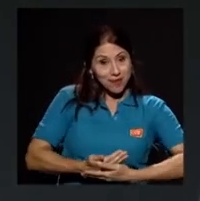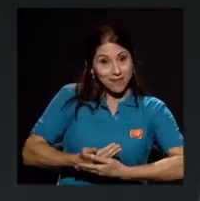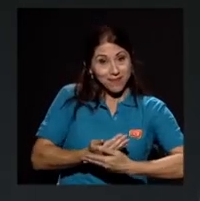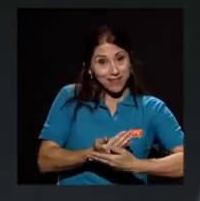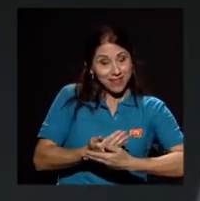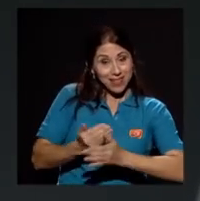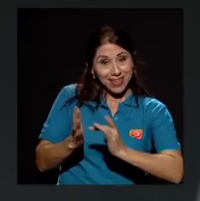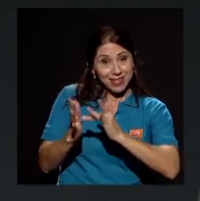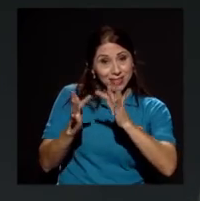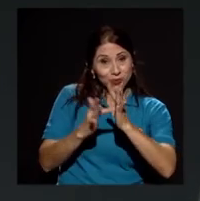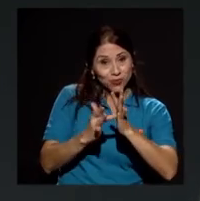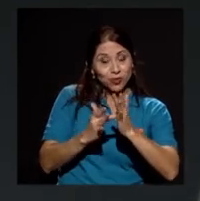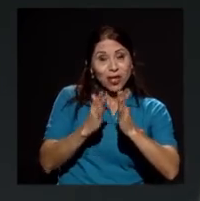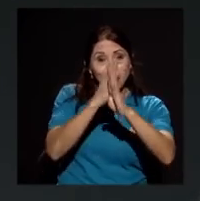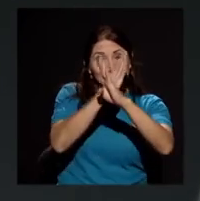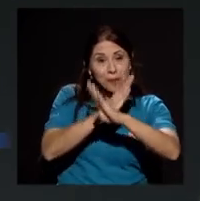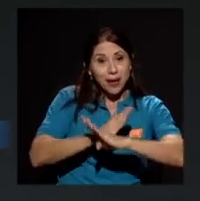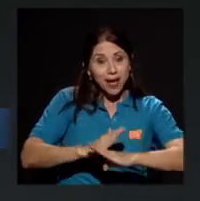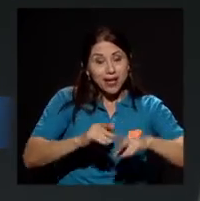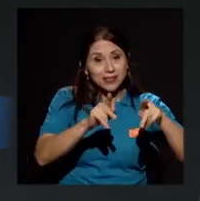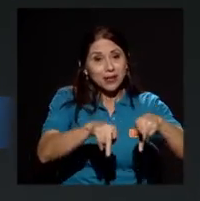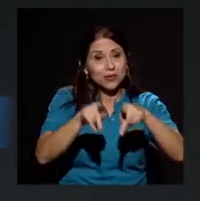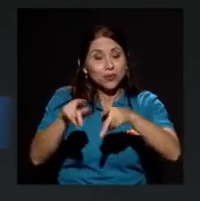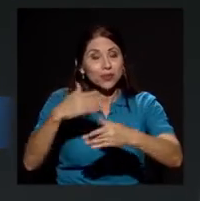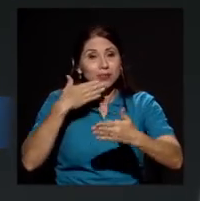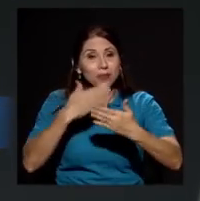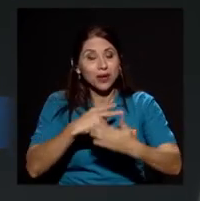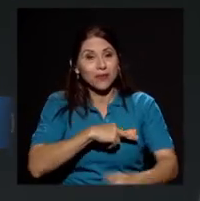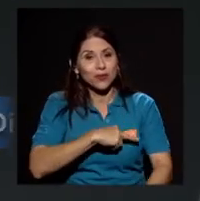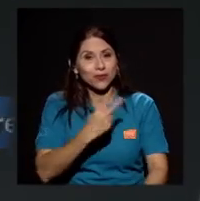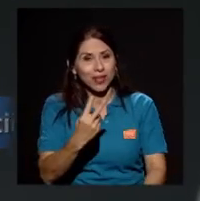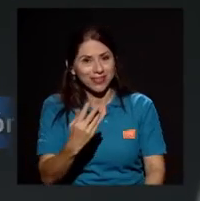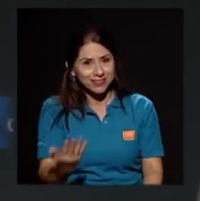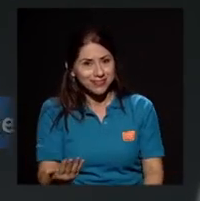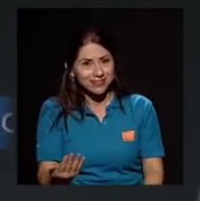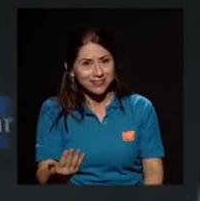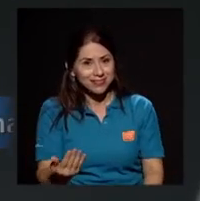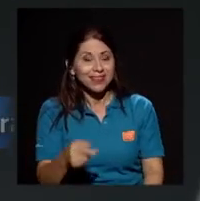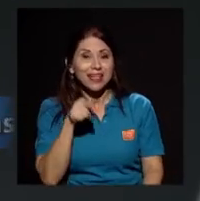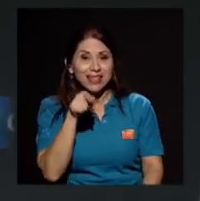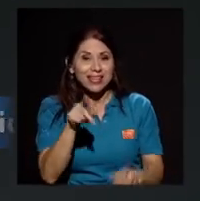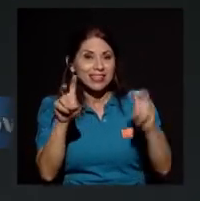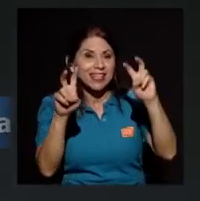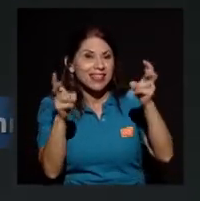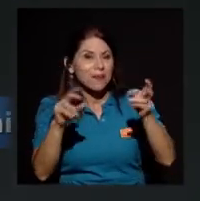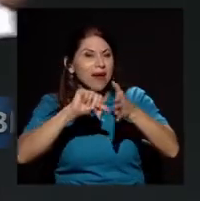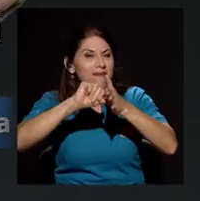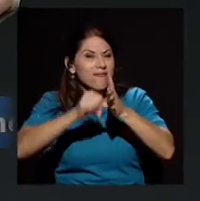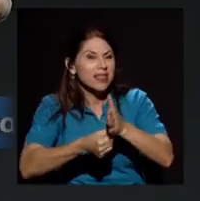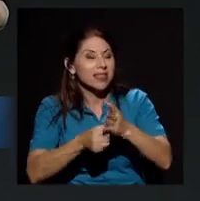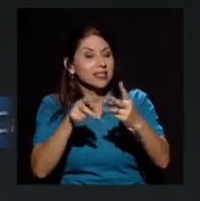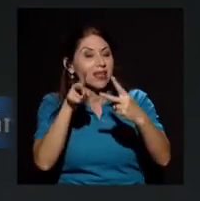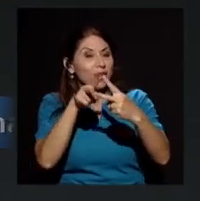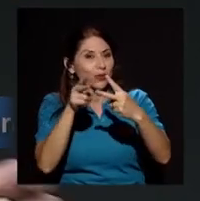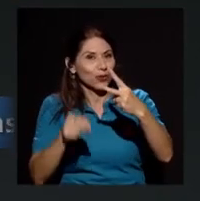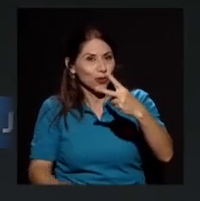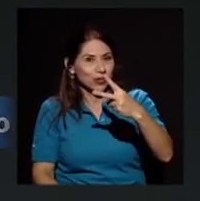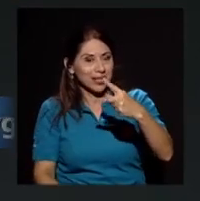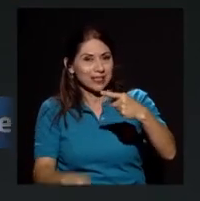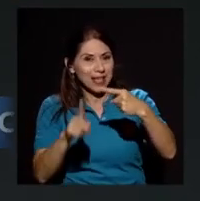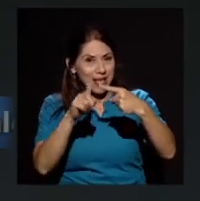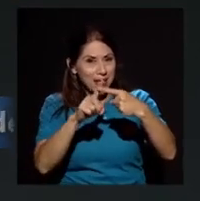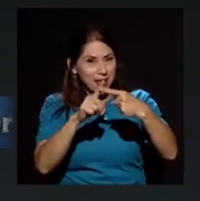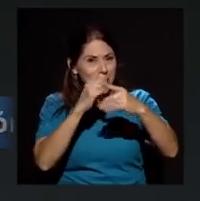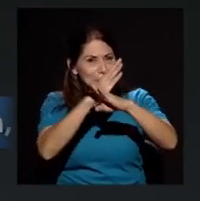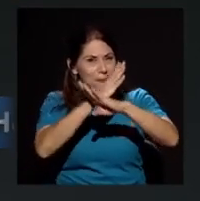buena voluntad y ese tema ahí creo que se enfatizan dos cosas paz paz